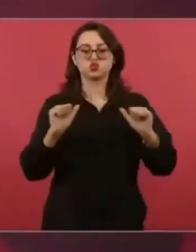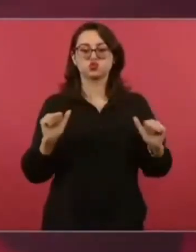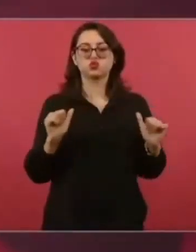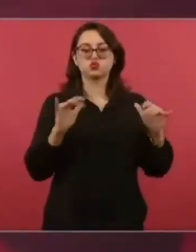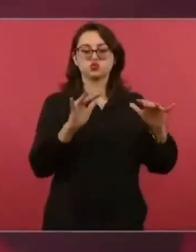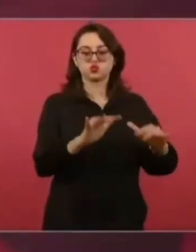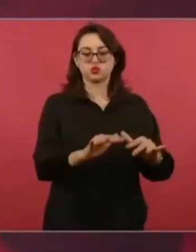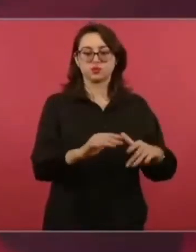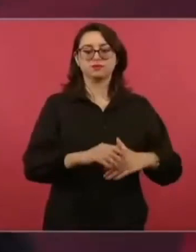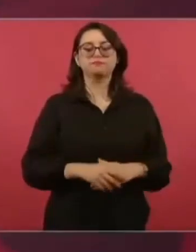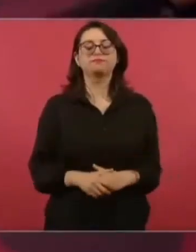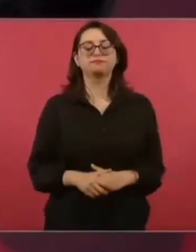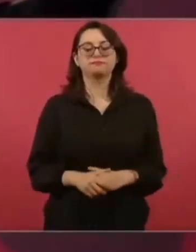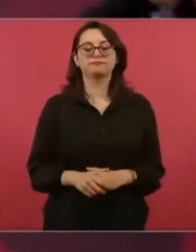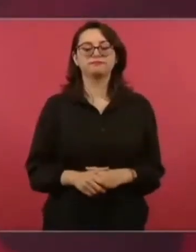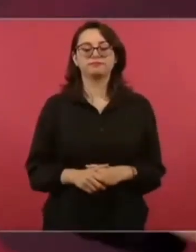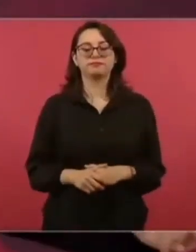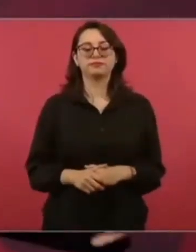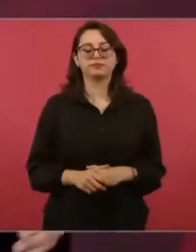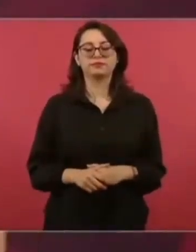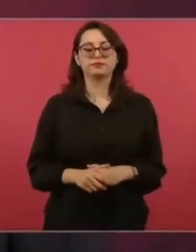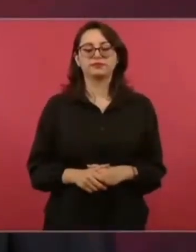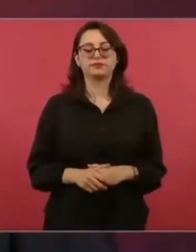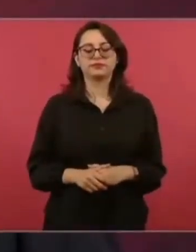cerca de Vallarta, ahí se reunieron.